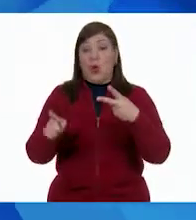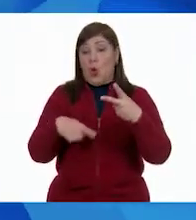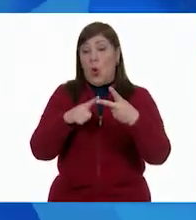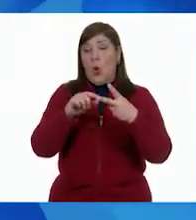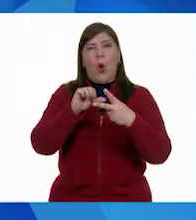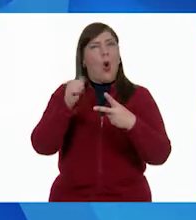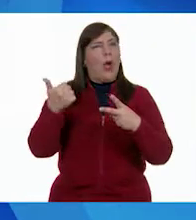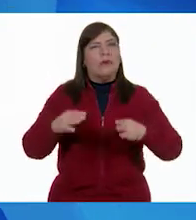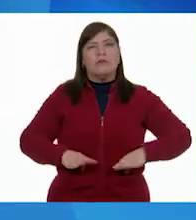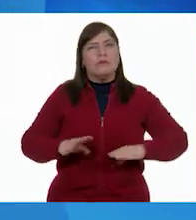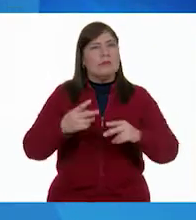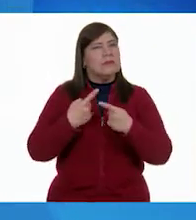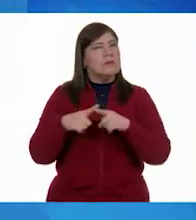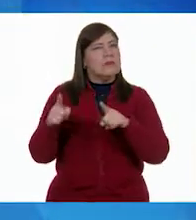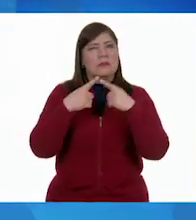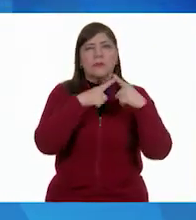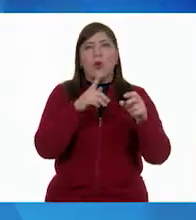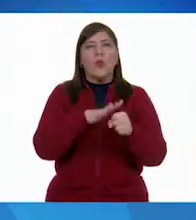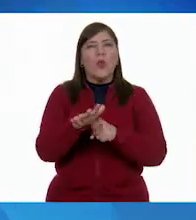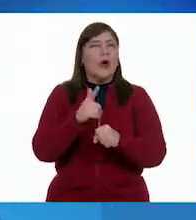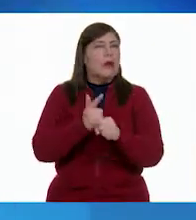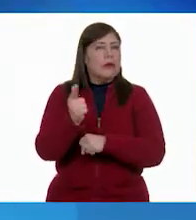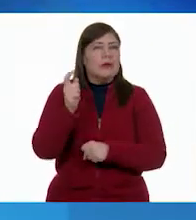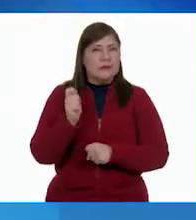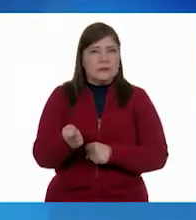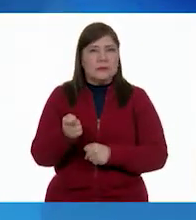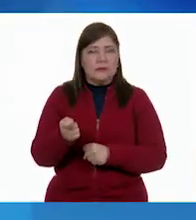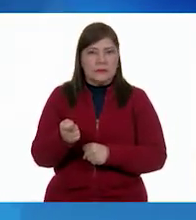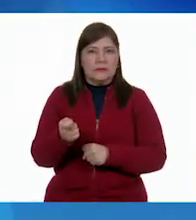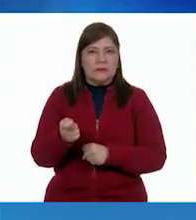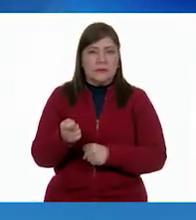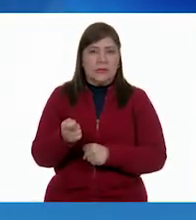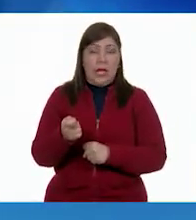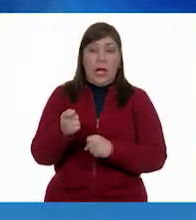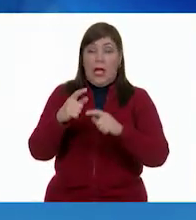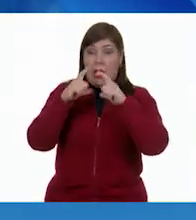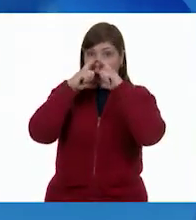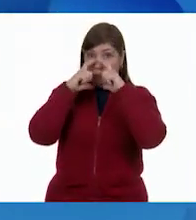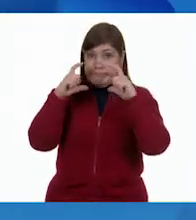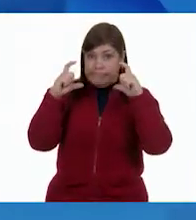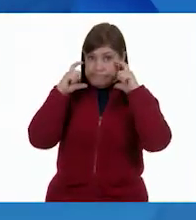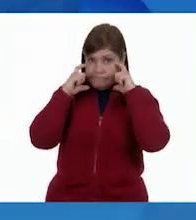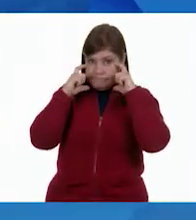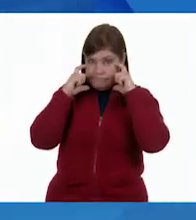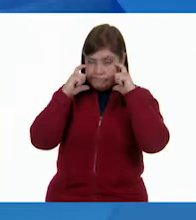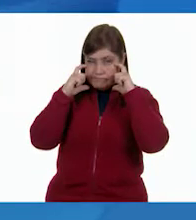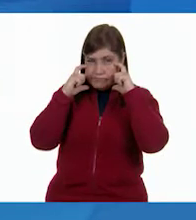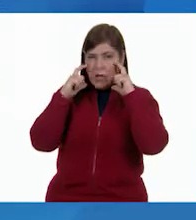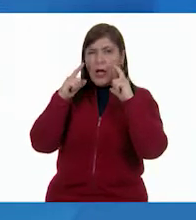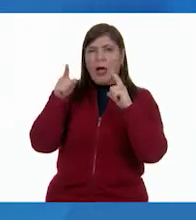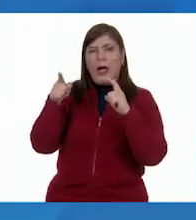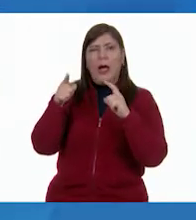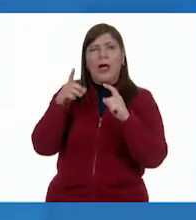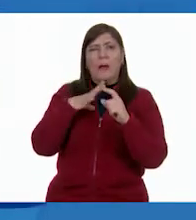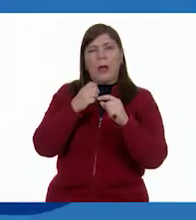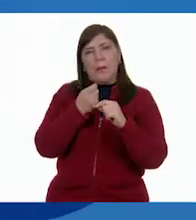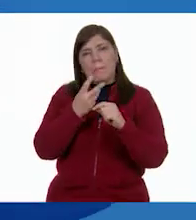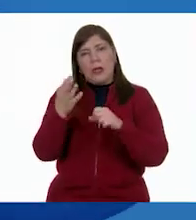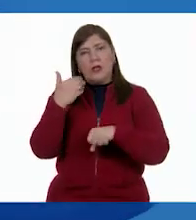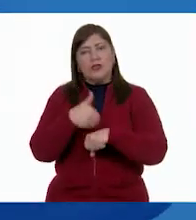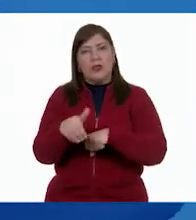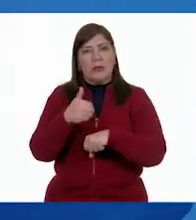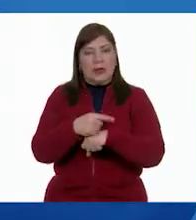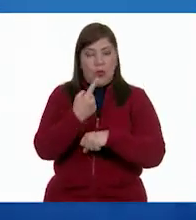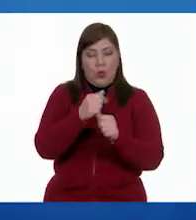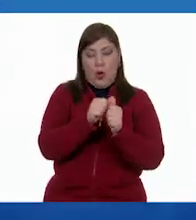Otra diferencia que podemos notar es que en la de cubrebocas utilizaron la secuencia numérica del 1 al